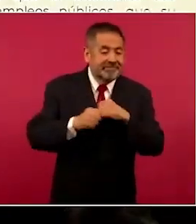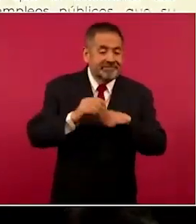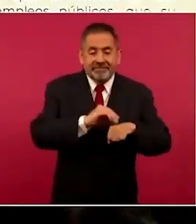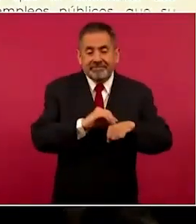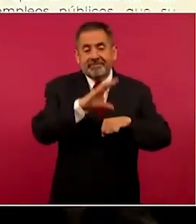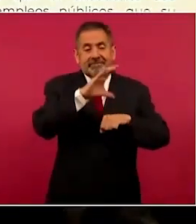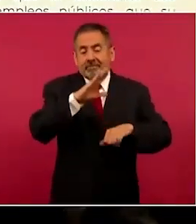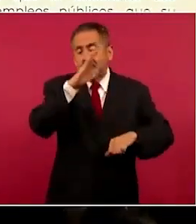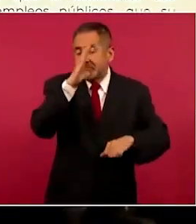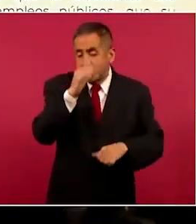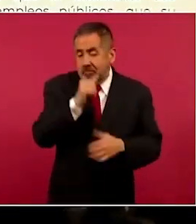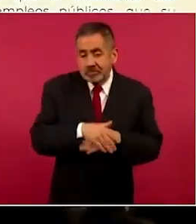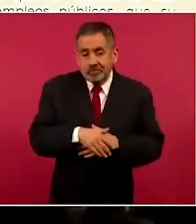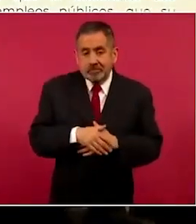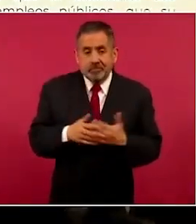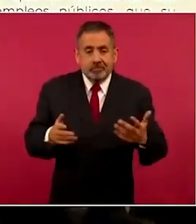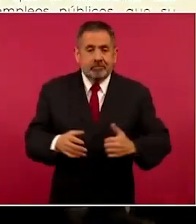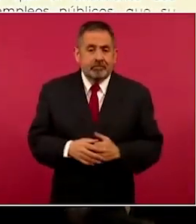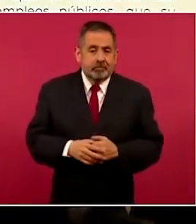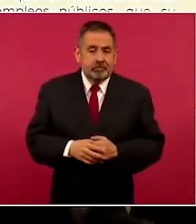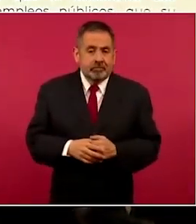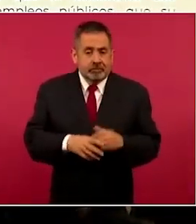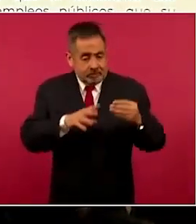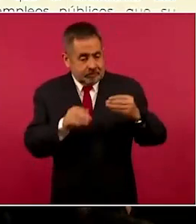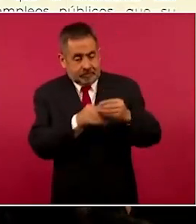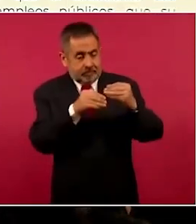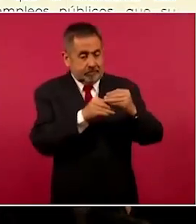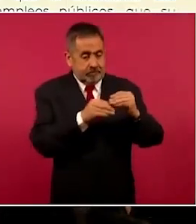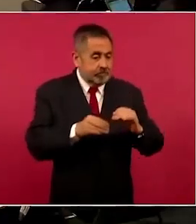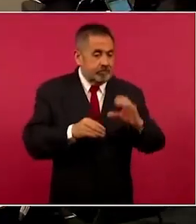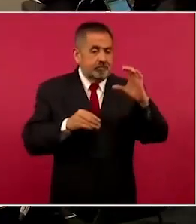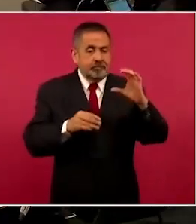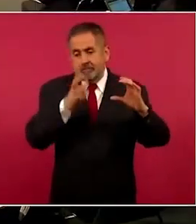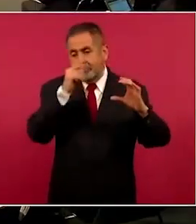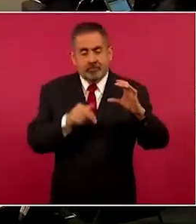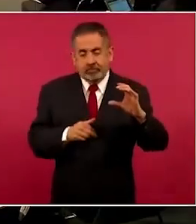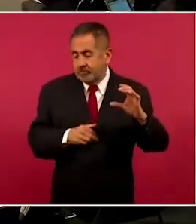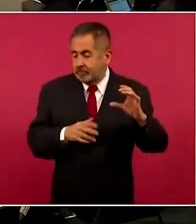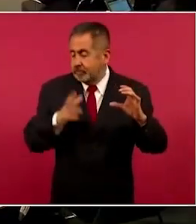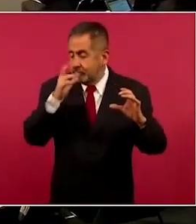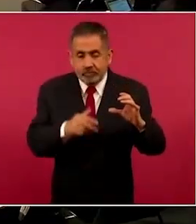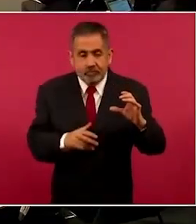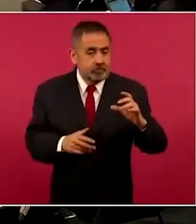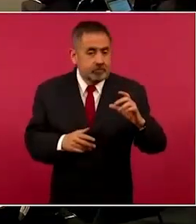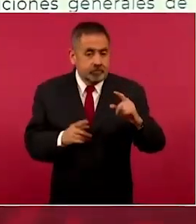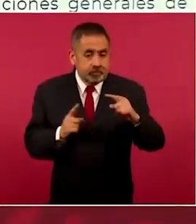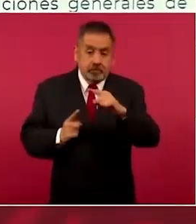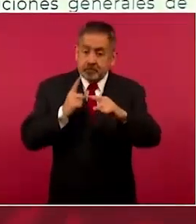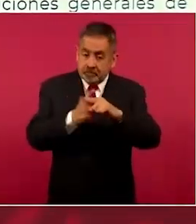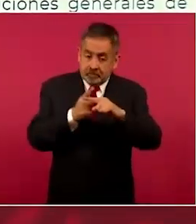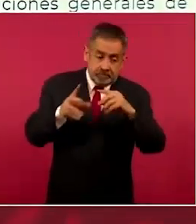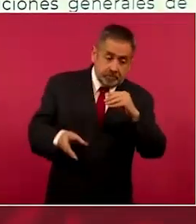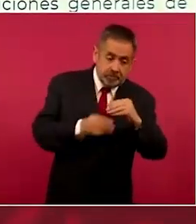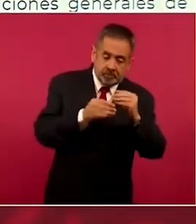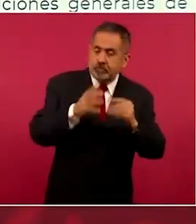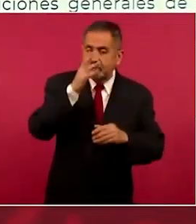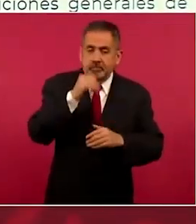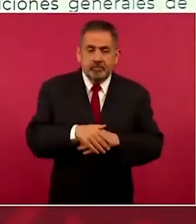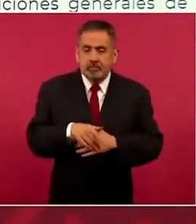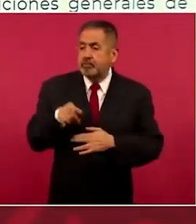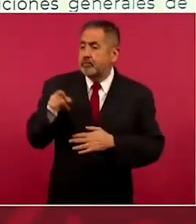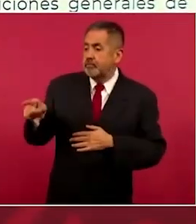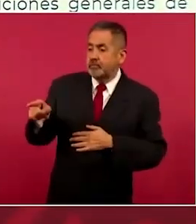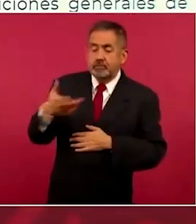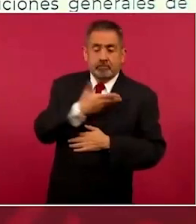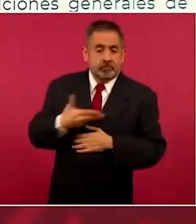ni con eso ni agregando eso más que el sueldo del